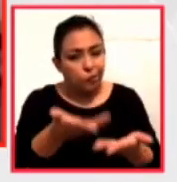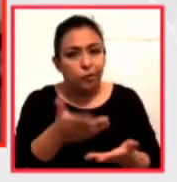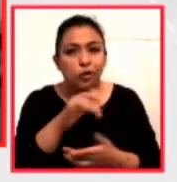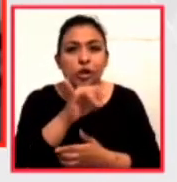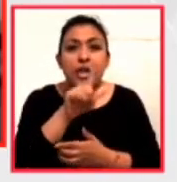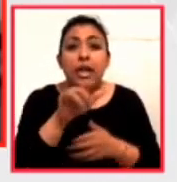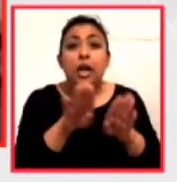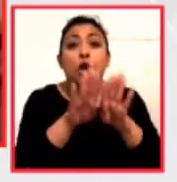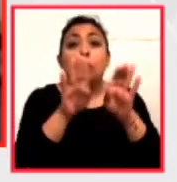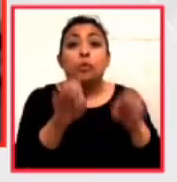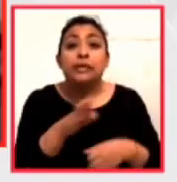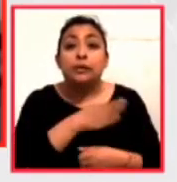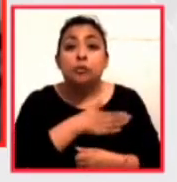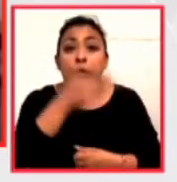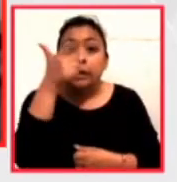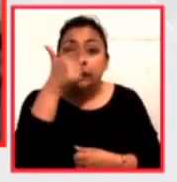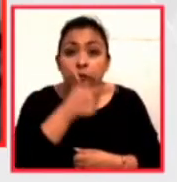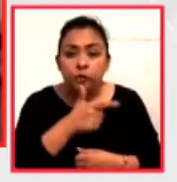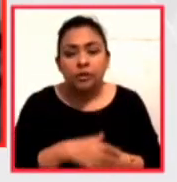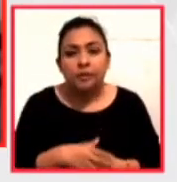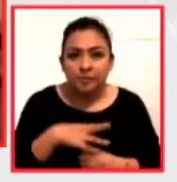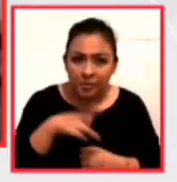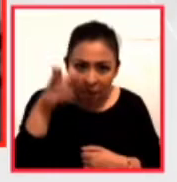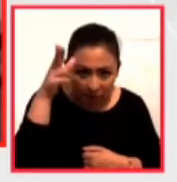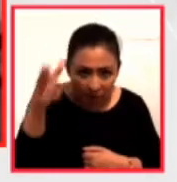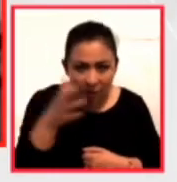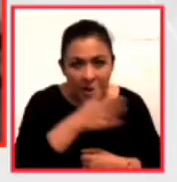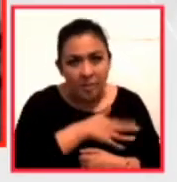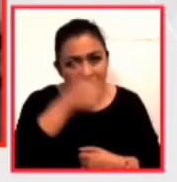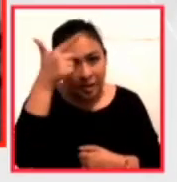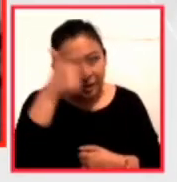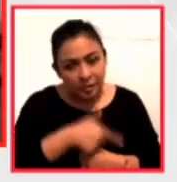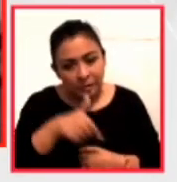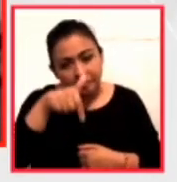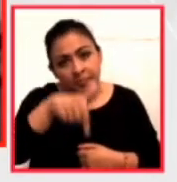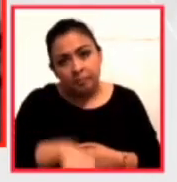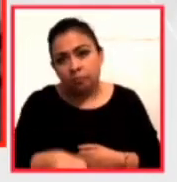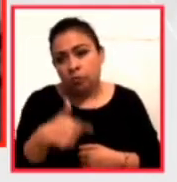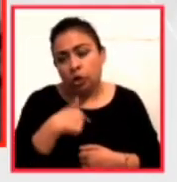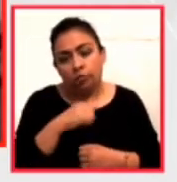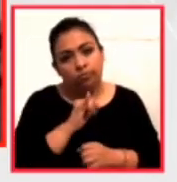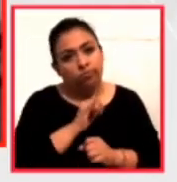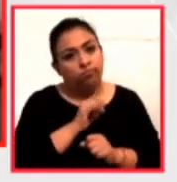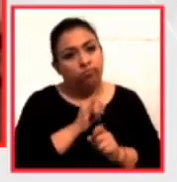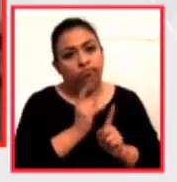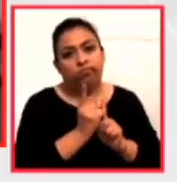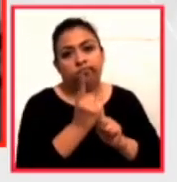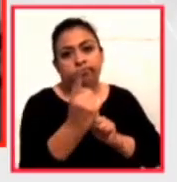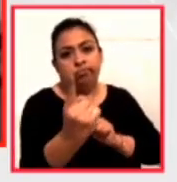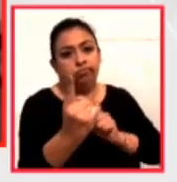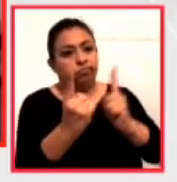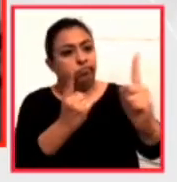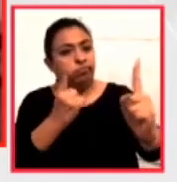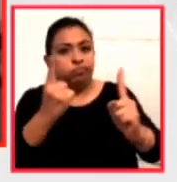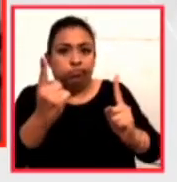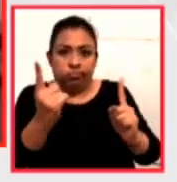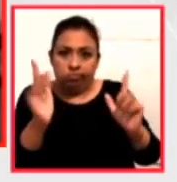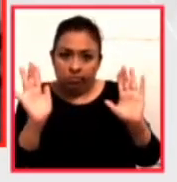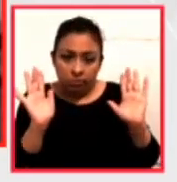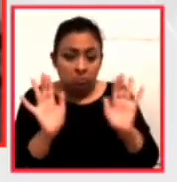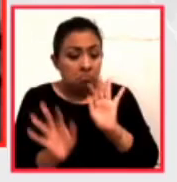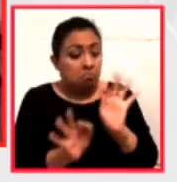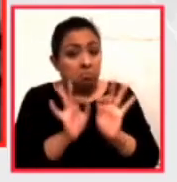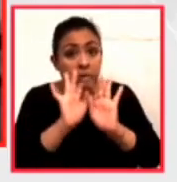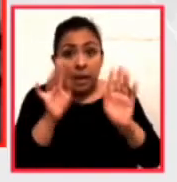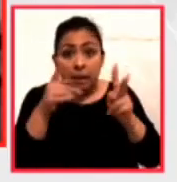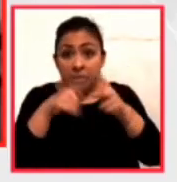¿cómo estás? Muy buenas noches. ¿Qué tal? Muy buenas noches aquí, guardando la sana distancia en lo que se puede. Y ya listos para comenzar